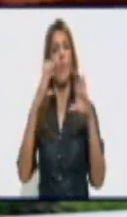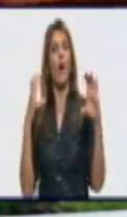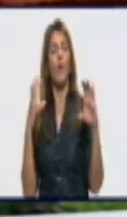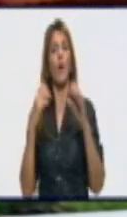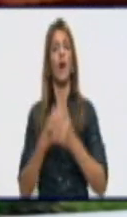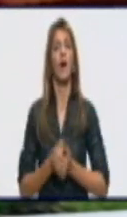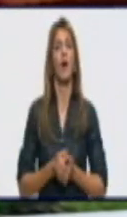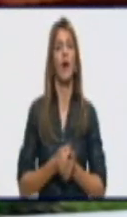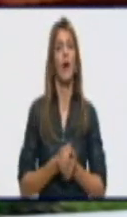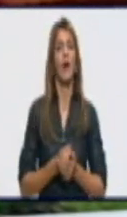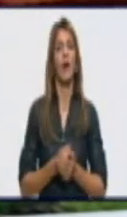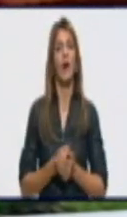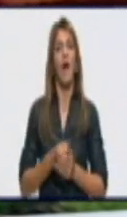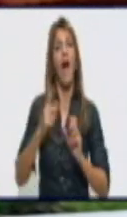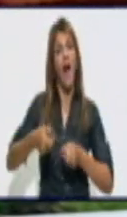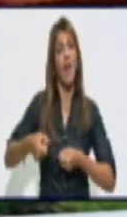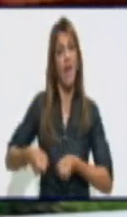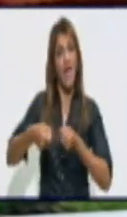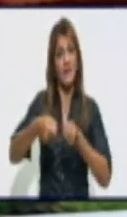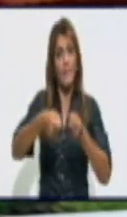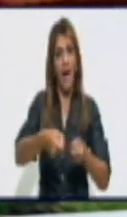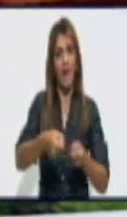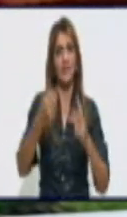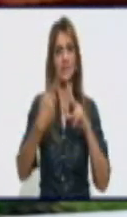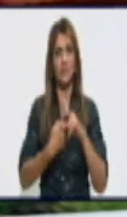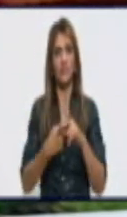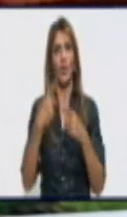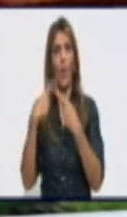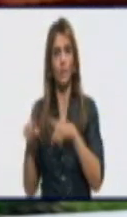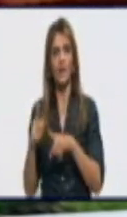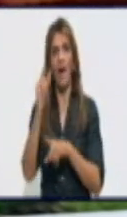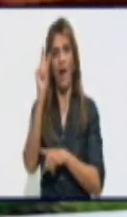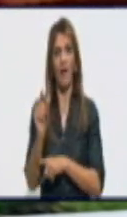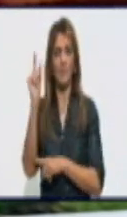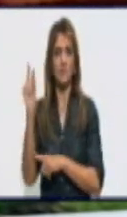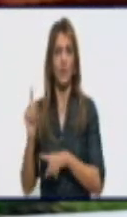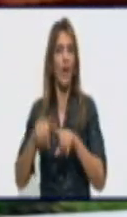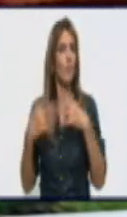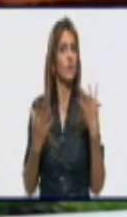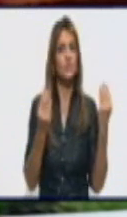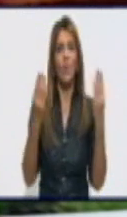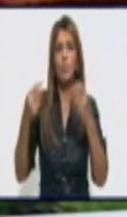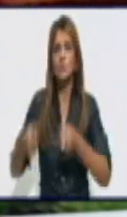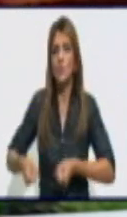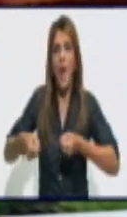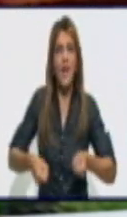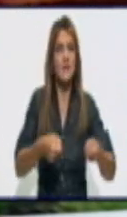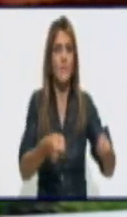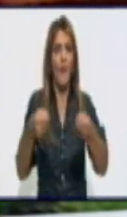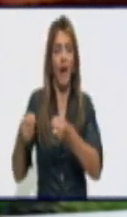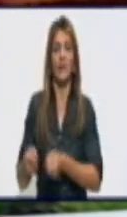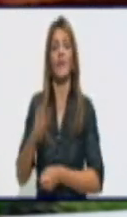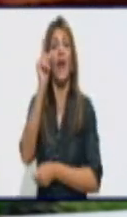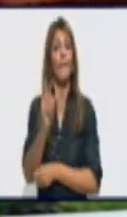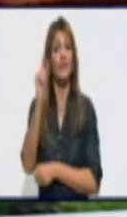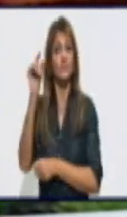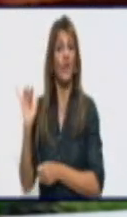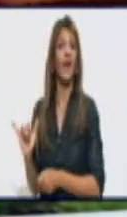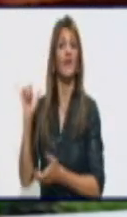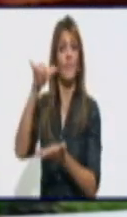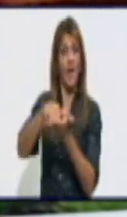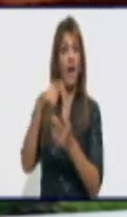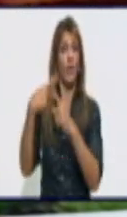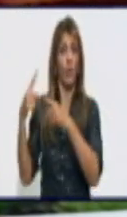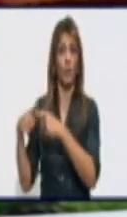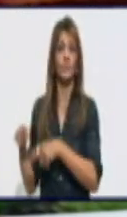transporte al equipaje, porque son muchos bultos, muchos equipajes, y el Estado no le cobra un